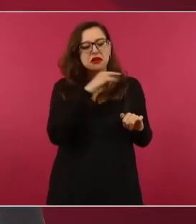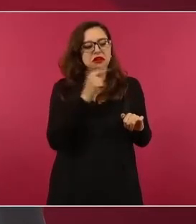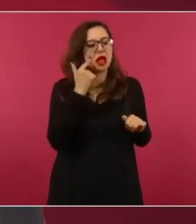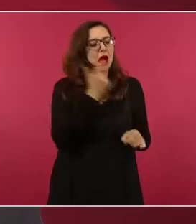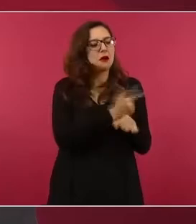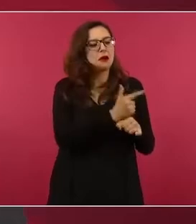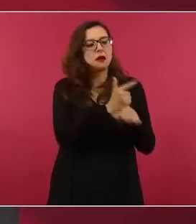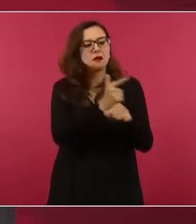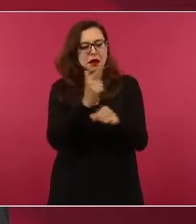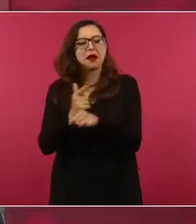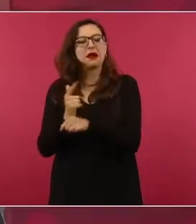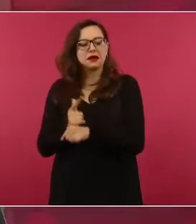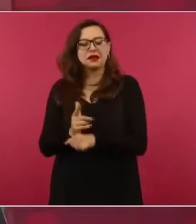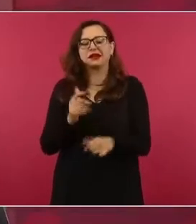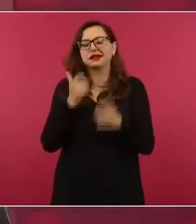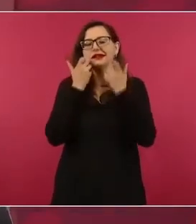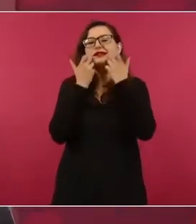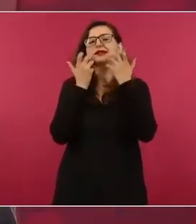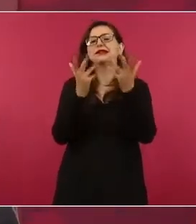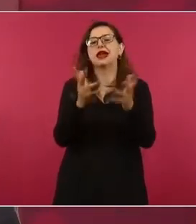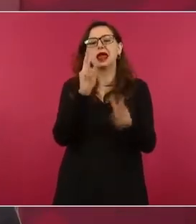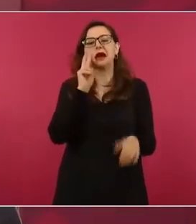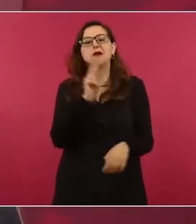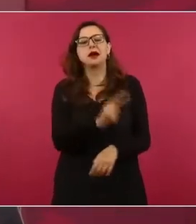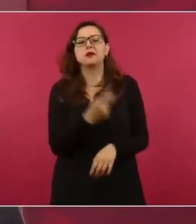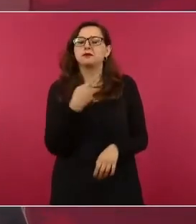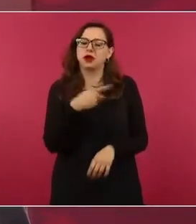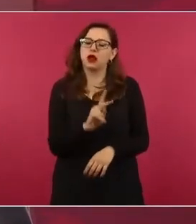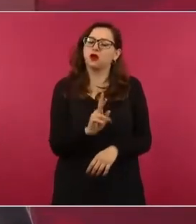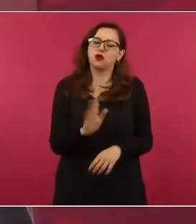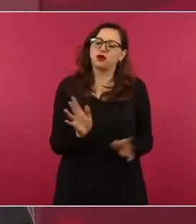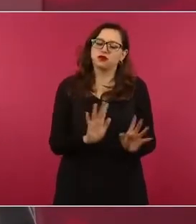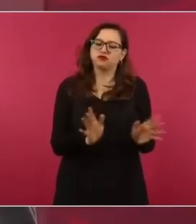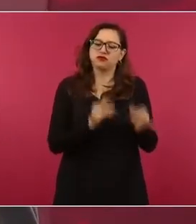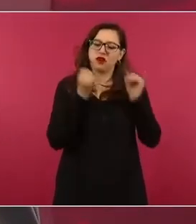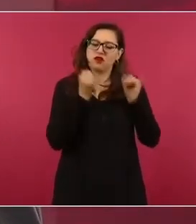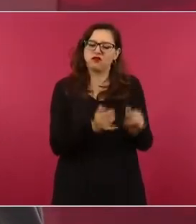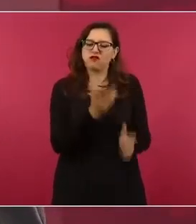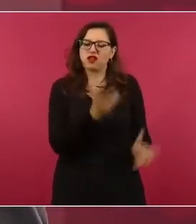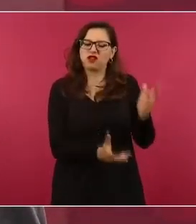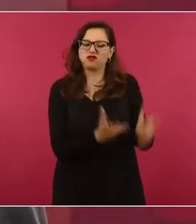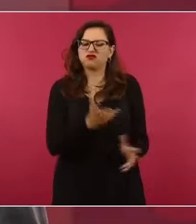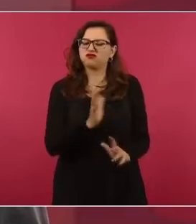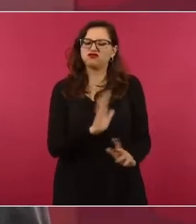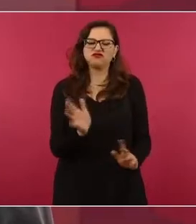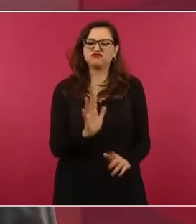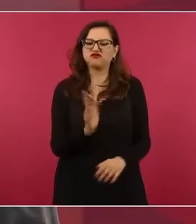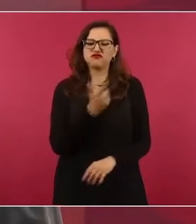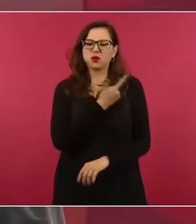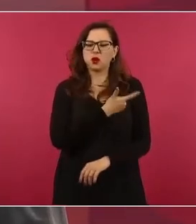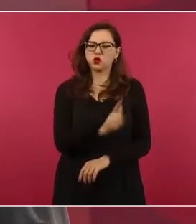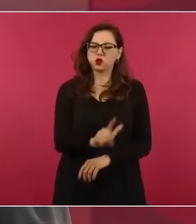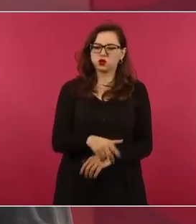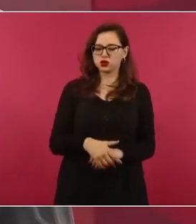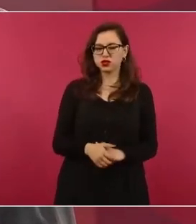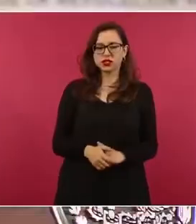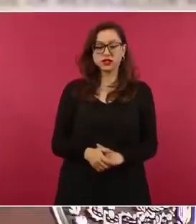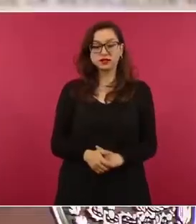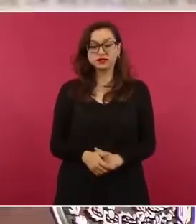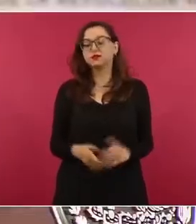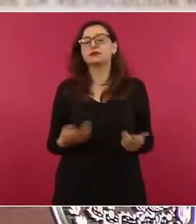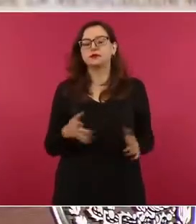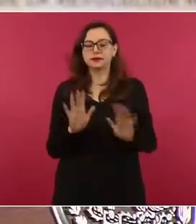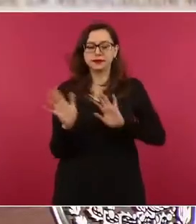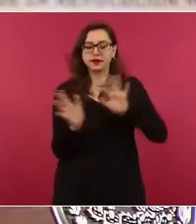es de mis